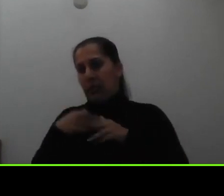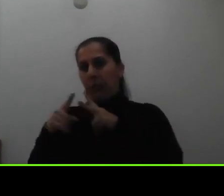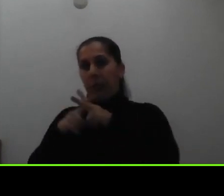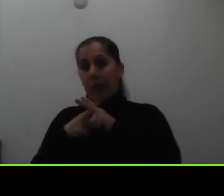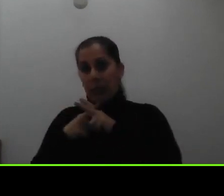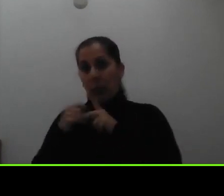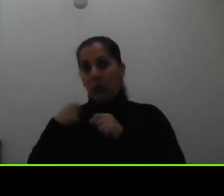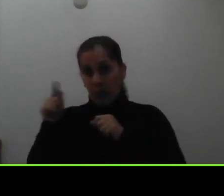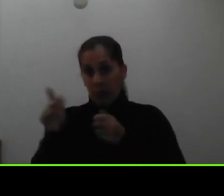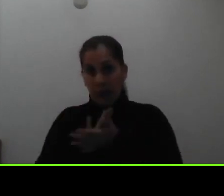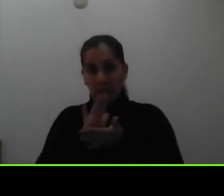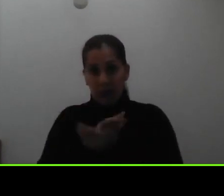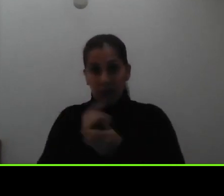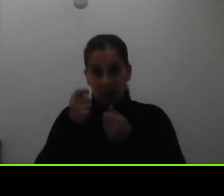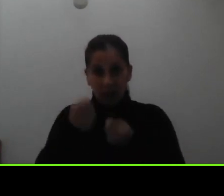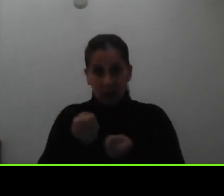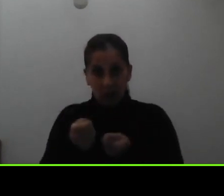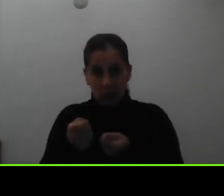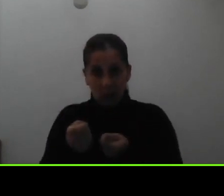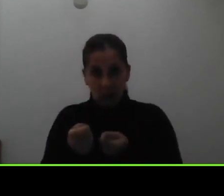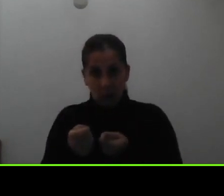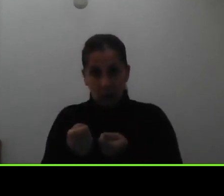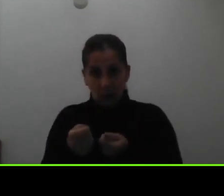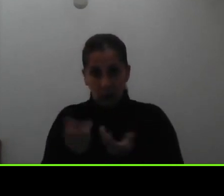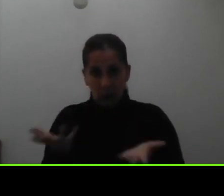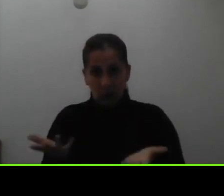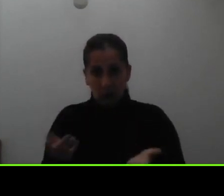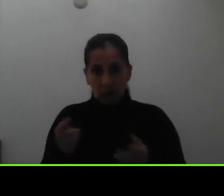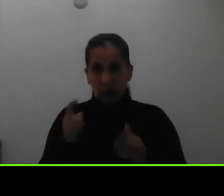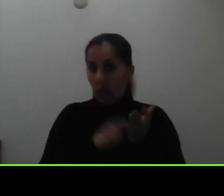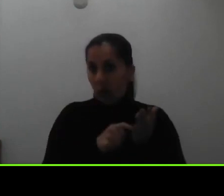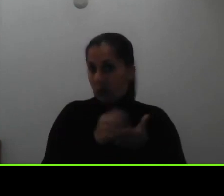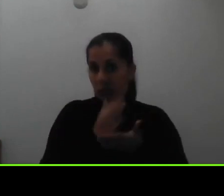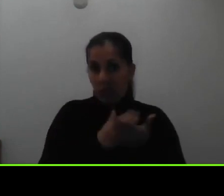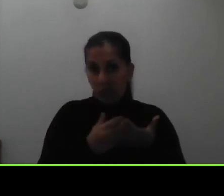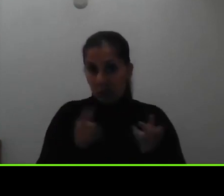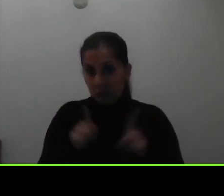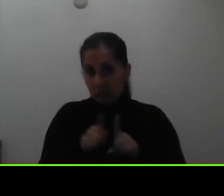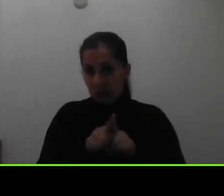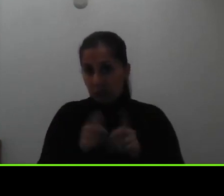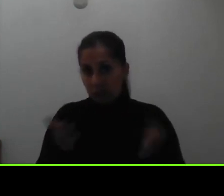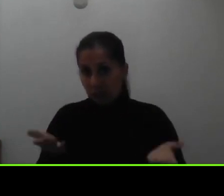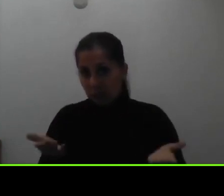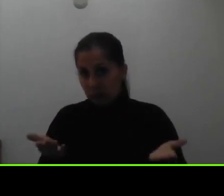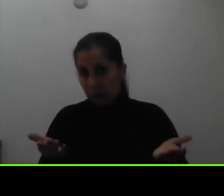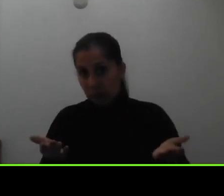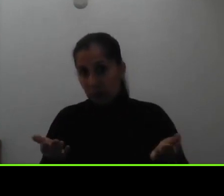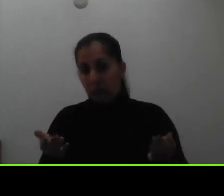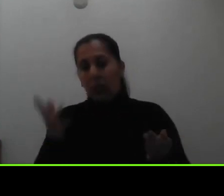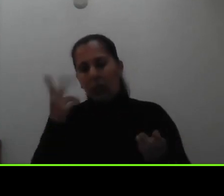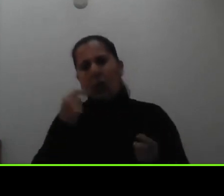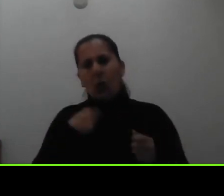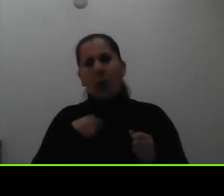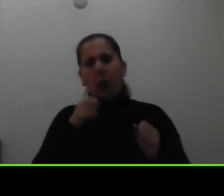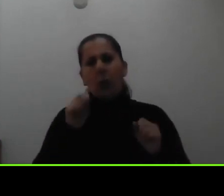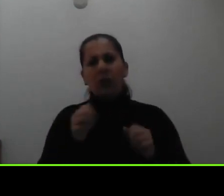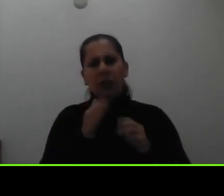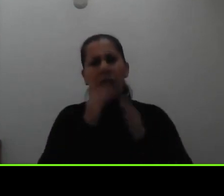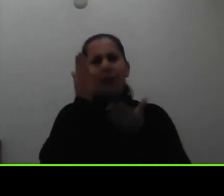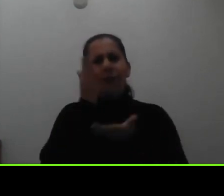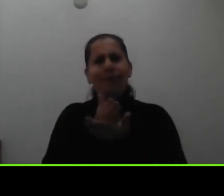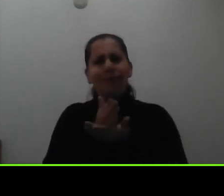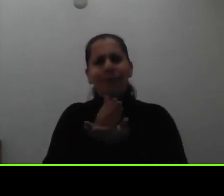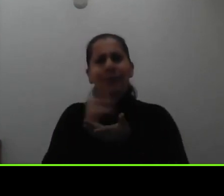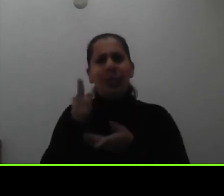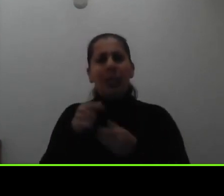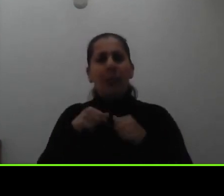presentarlos los documentos y en caso de deudas también creo que podríamos hacer un corte más por aquí mientras